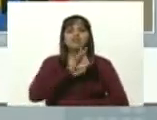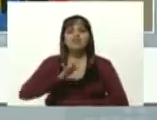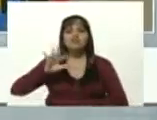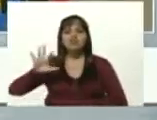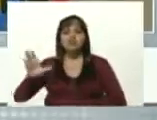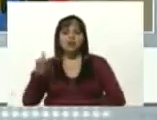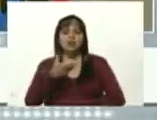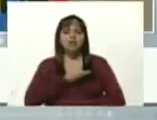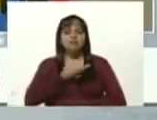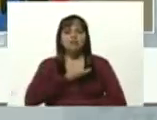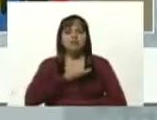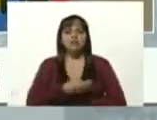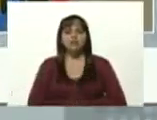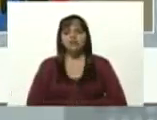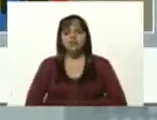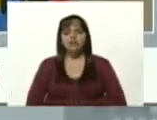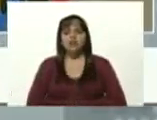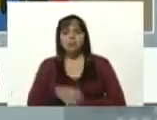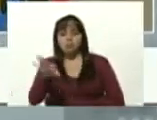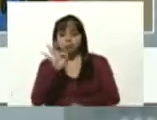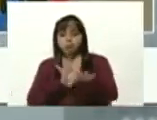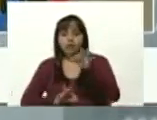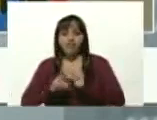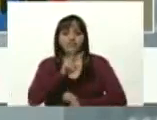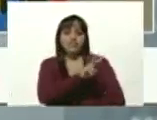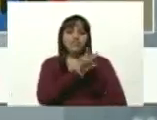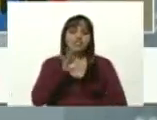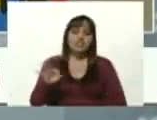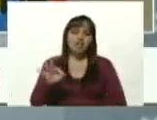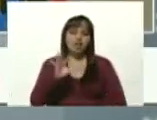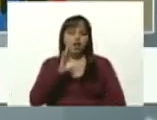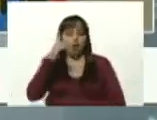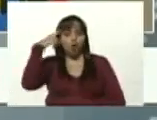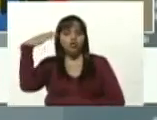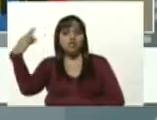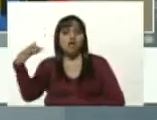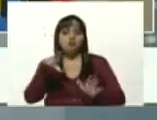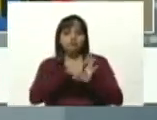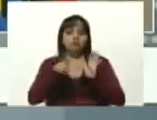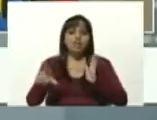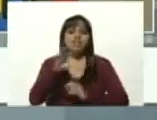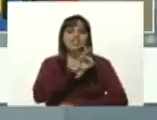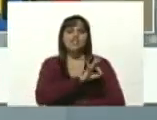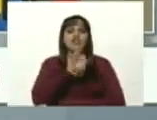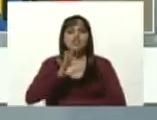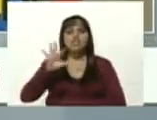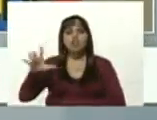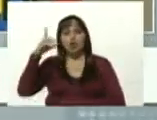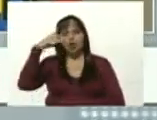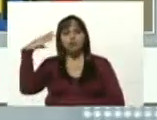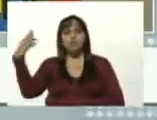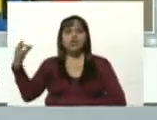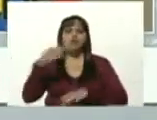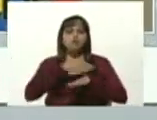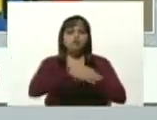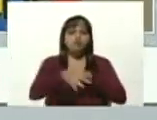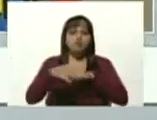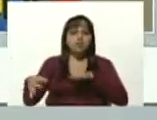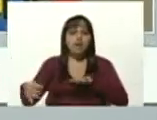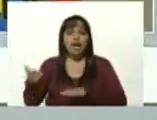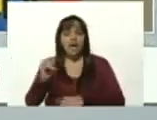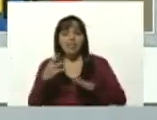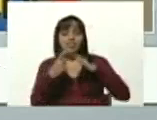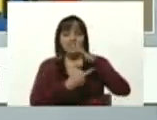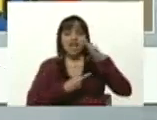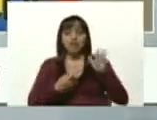para elegir 23 consejos legislativos 335 consejos municipales aquí tengo los